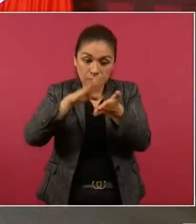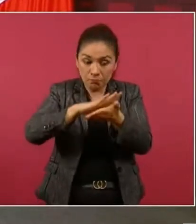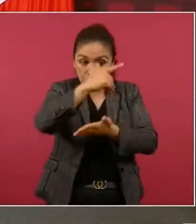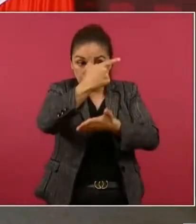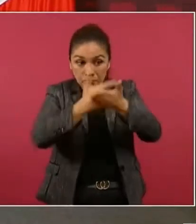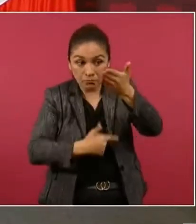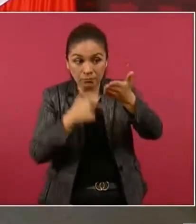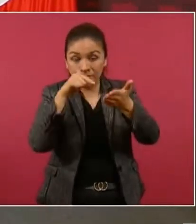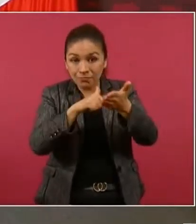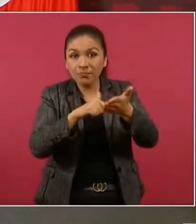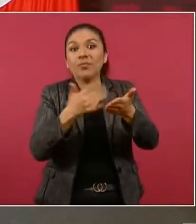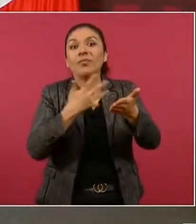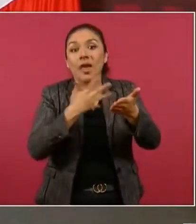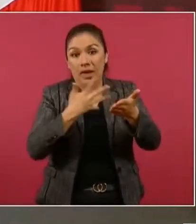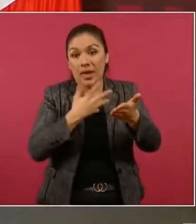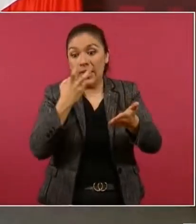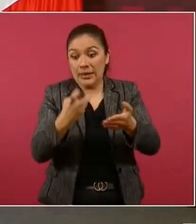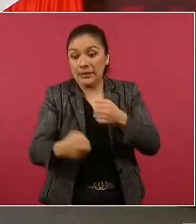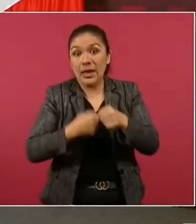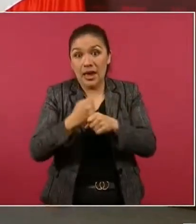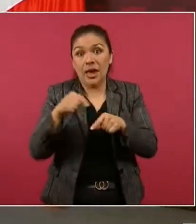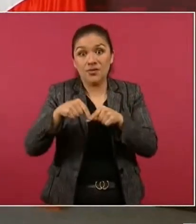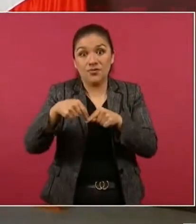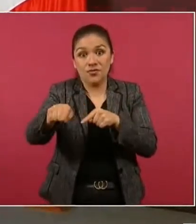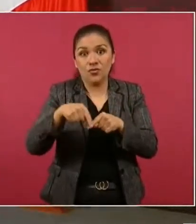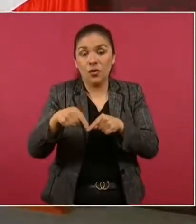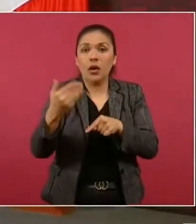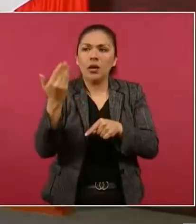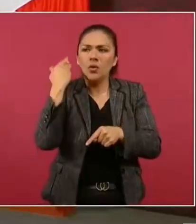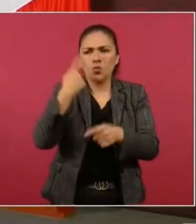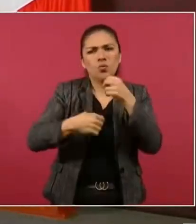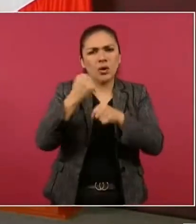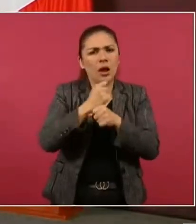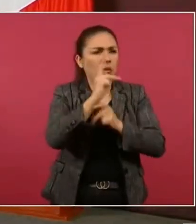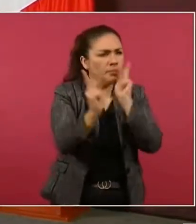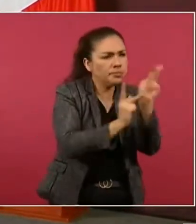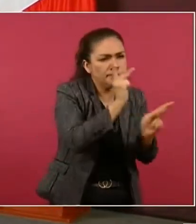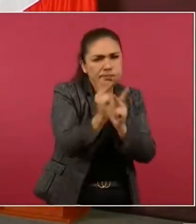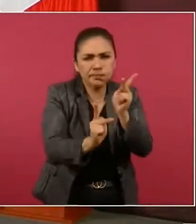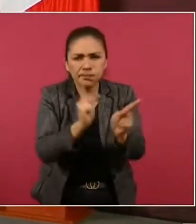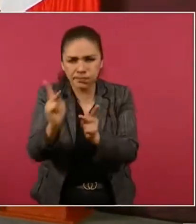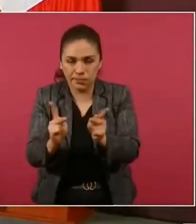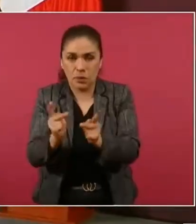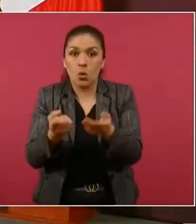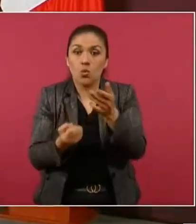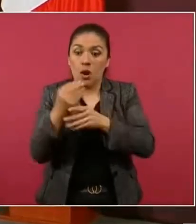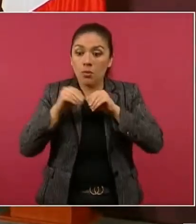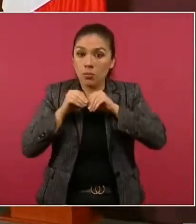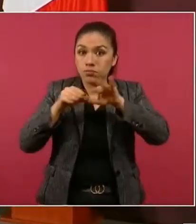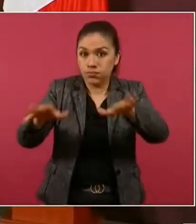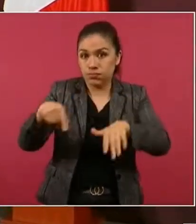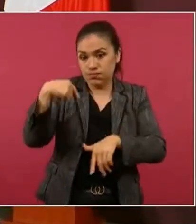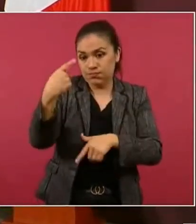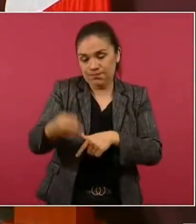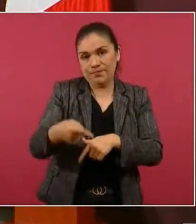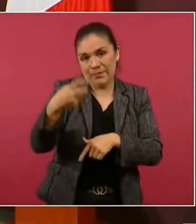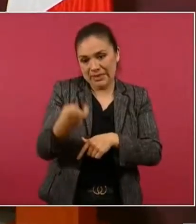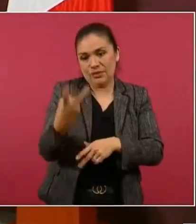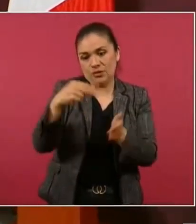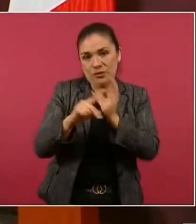va a salir este año, la levantaron el año pasado, la levantan cada dos años.